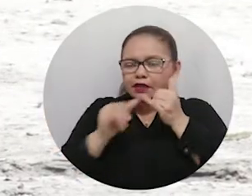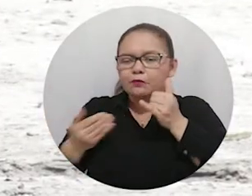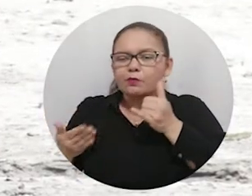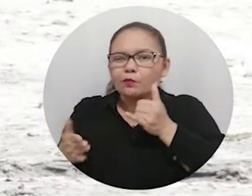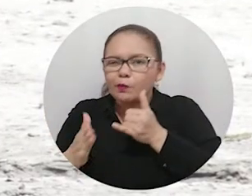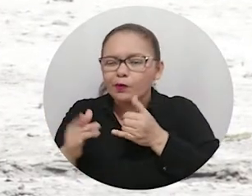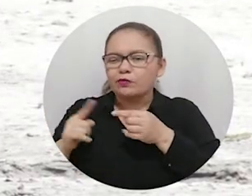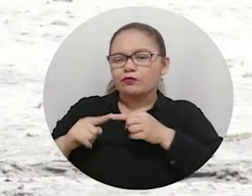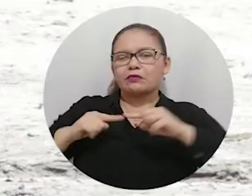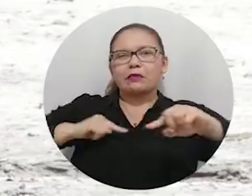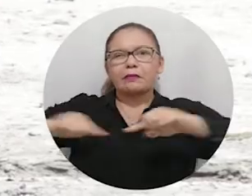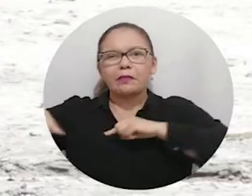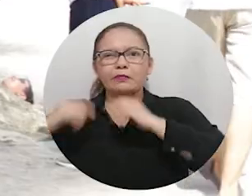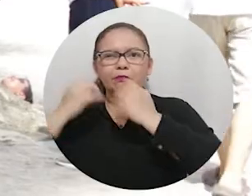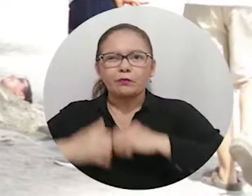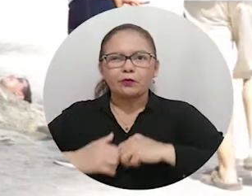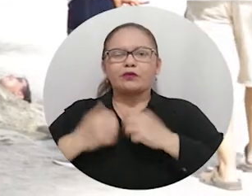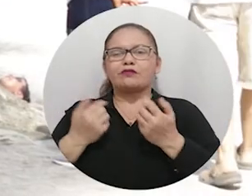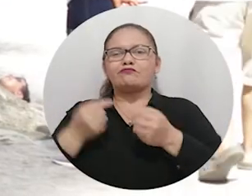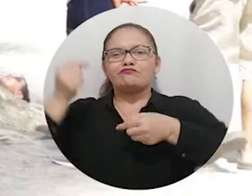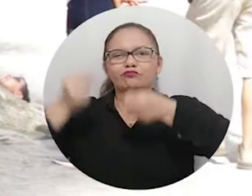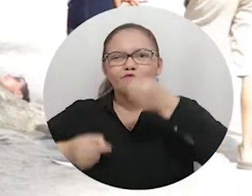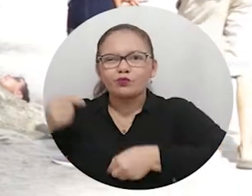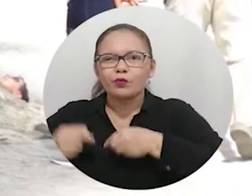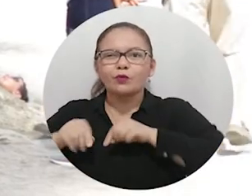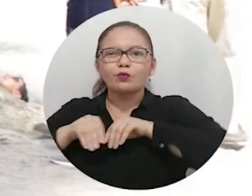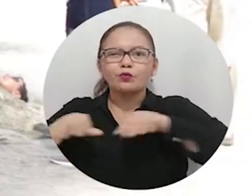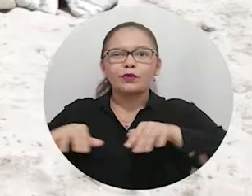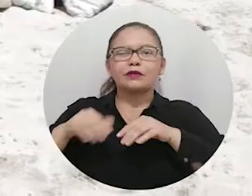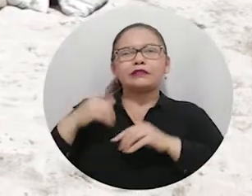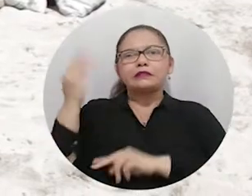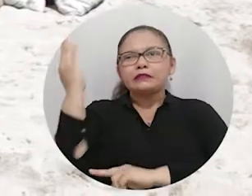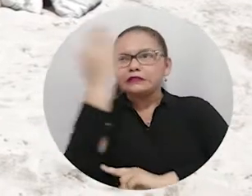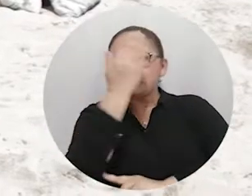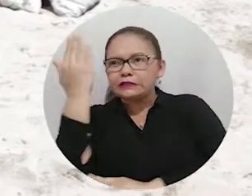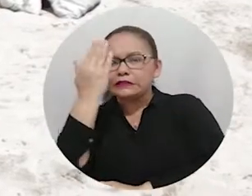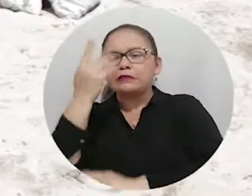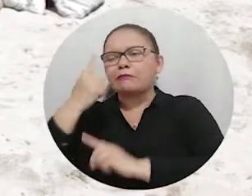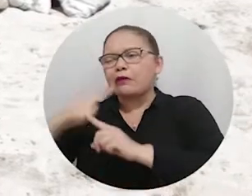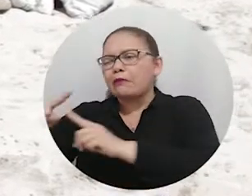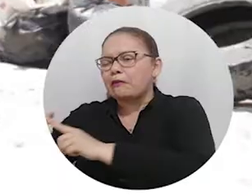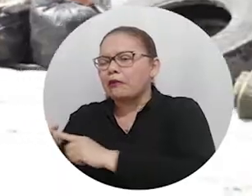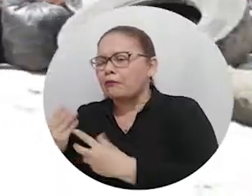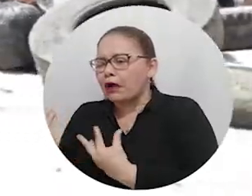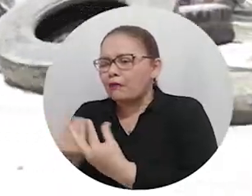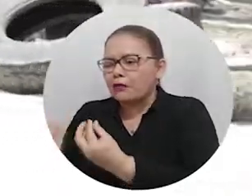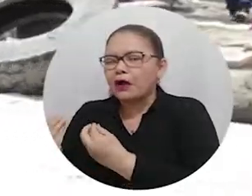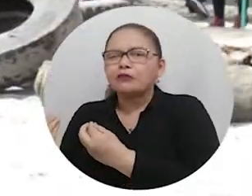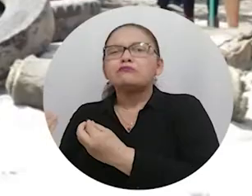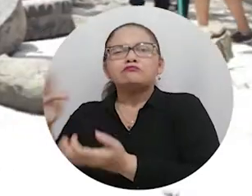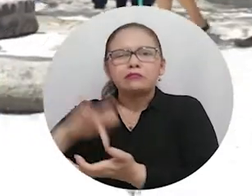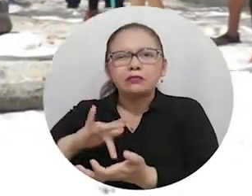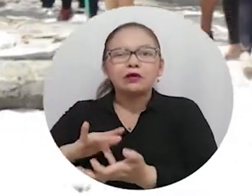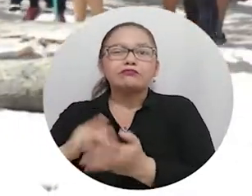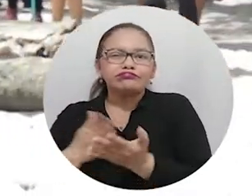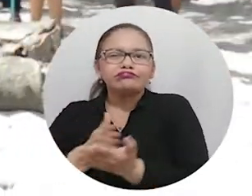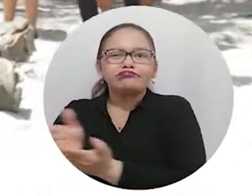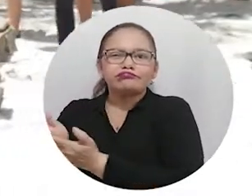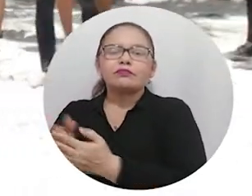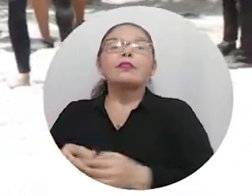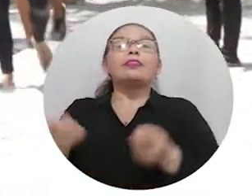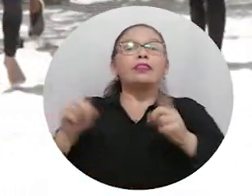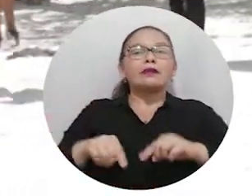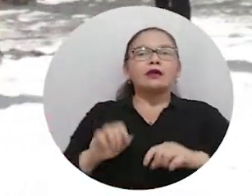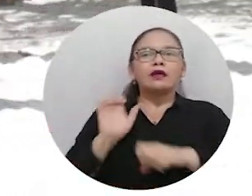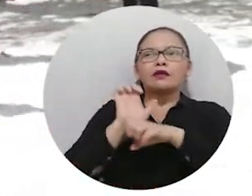Ingeniería Pesquera, Administración de Empresas, Contaduría Pública, Cine y Audiovisuales, entre otros programas. Además del